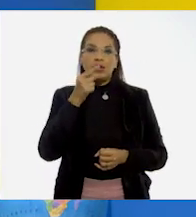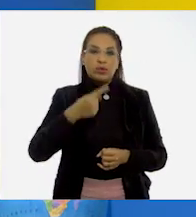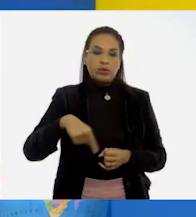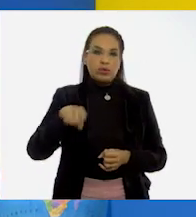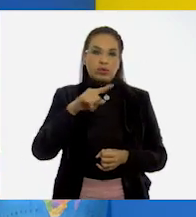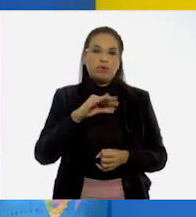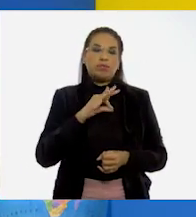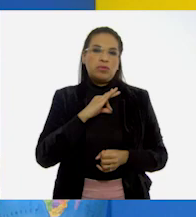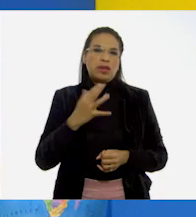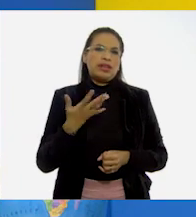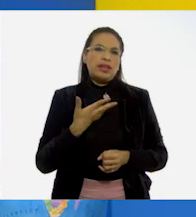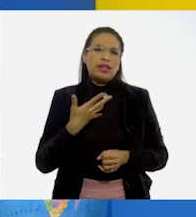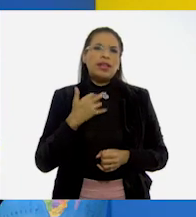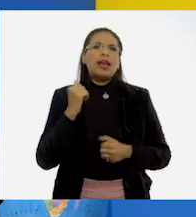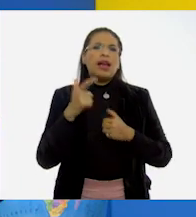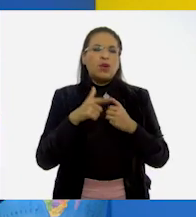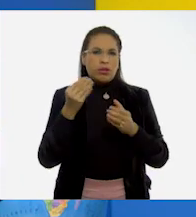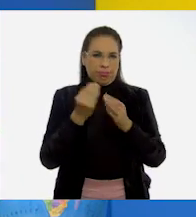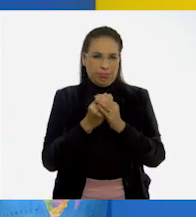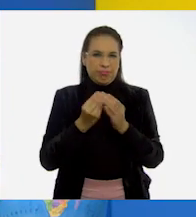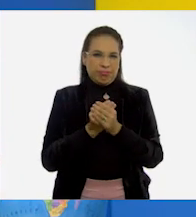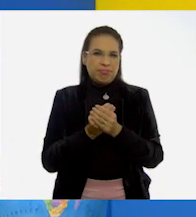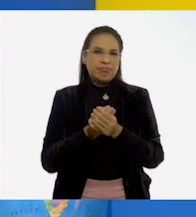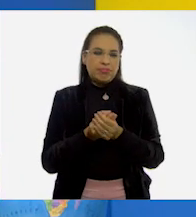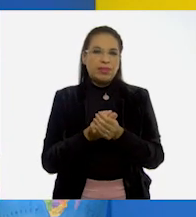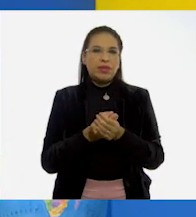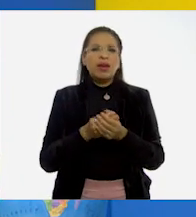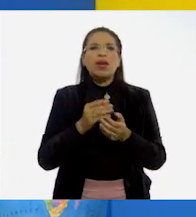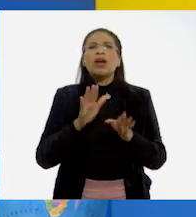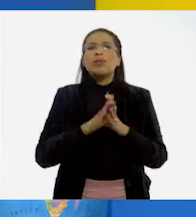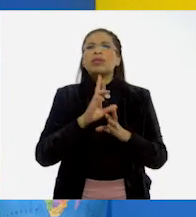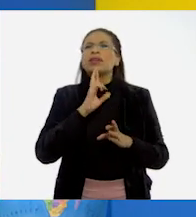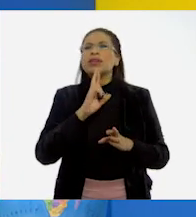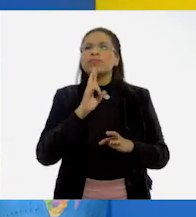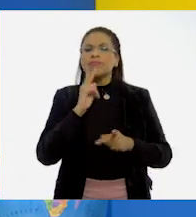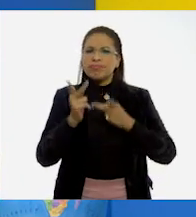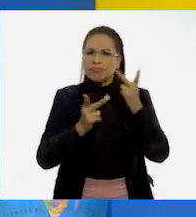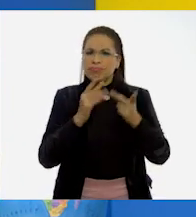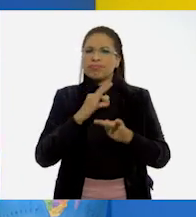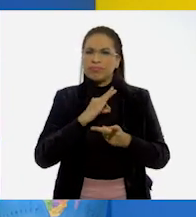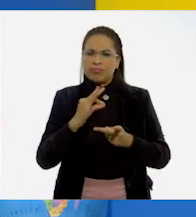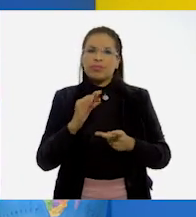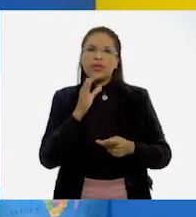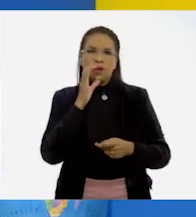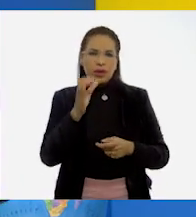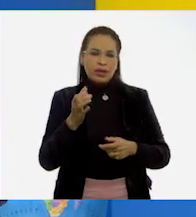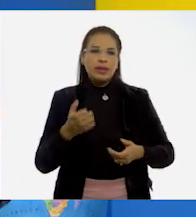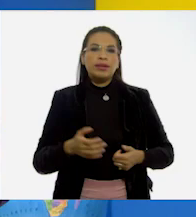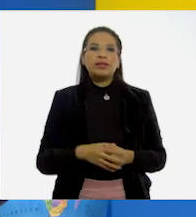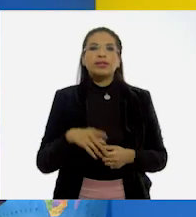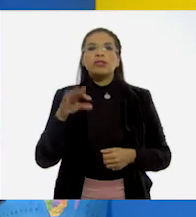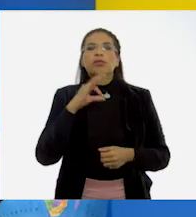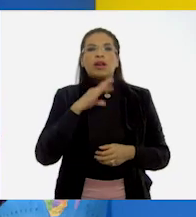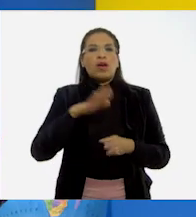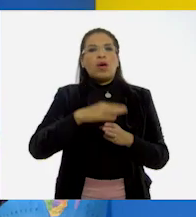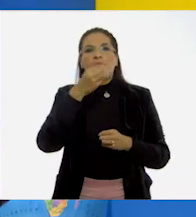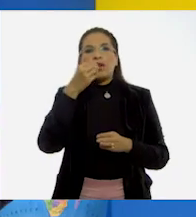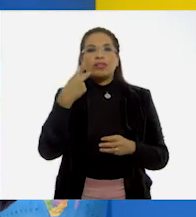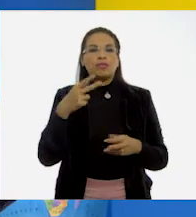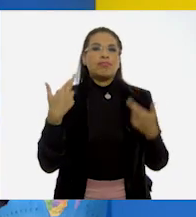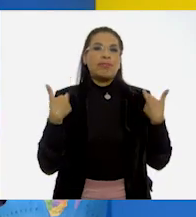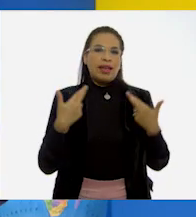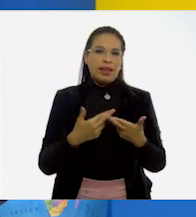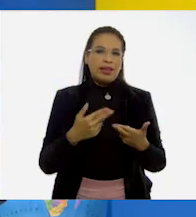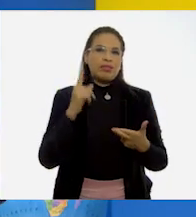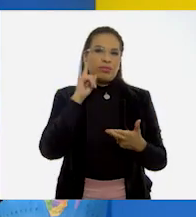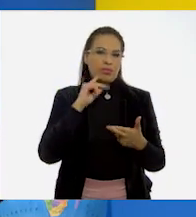que están tomando esta clase, pues contesten estas preguntas. ¿Les parece? Sí. Se pueden organizar con su maestro